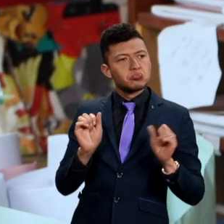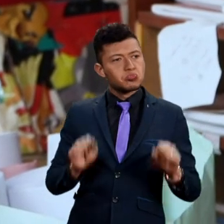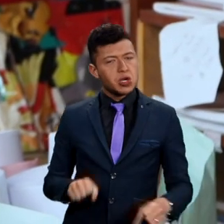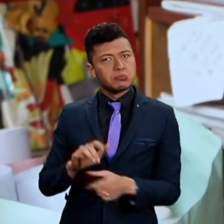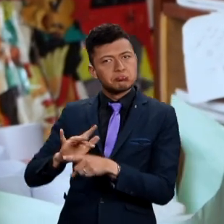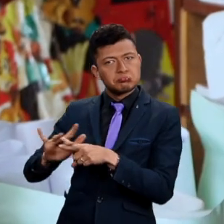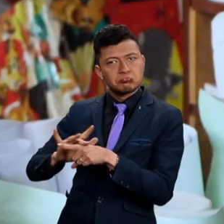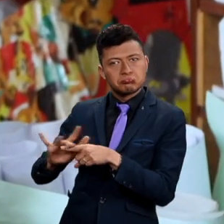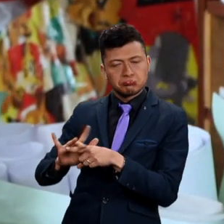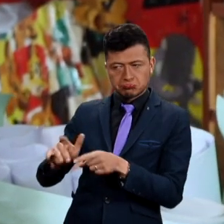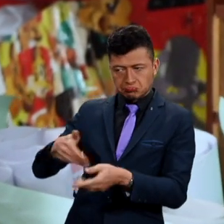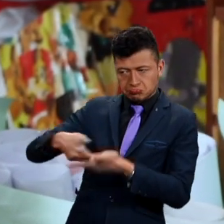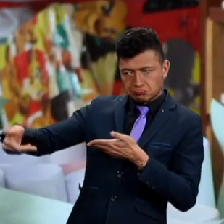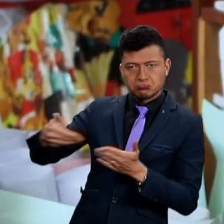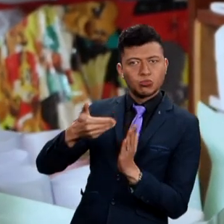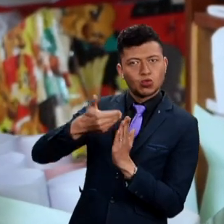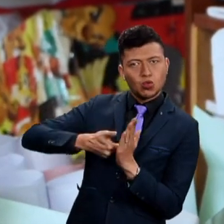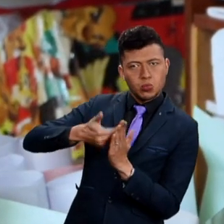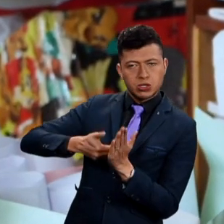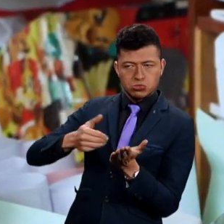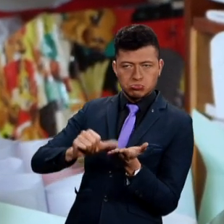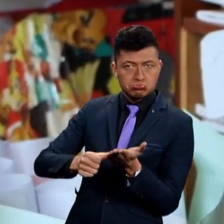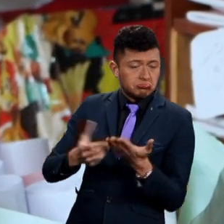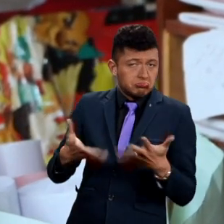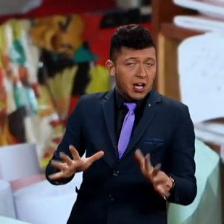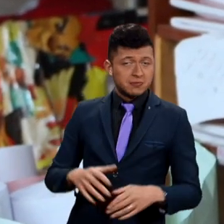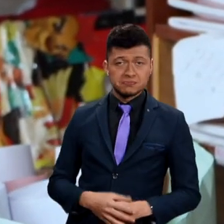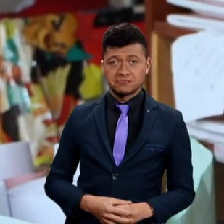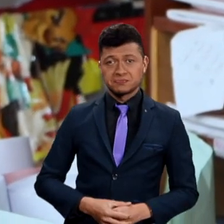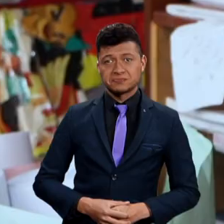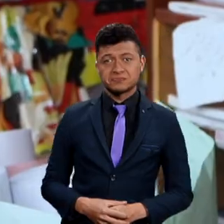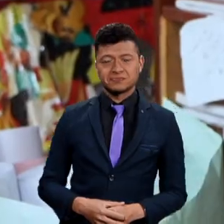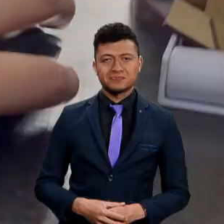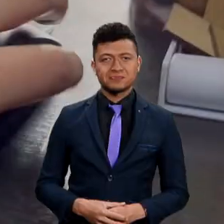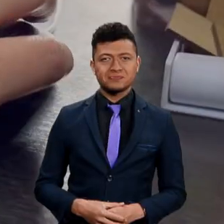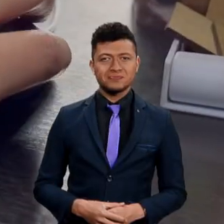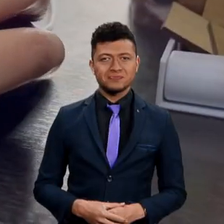sí, que sí podía aplicar. Me pidieron unos documentos y ya.